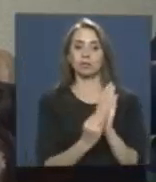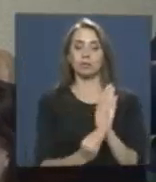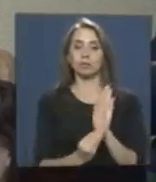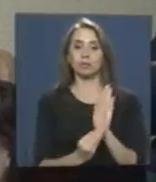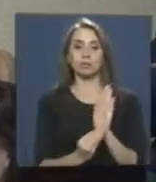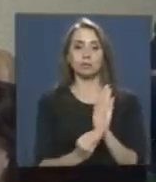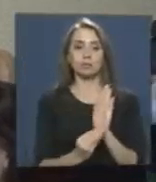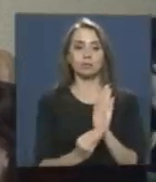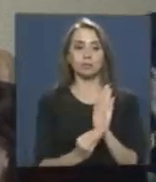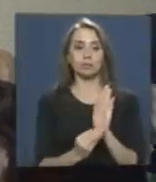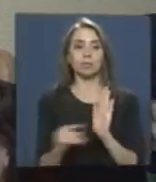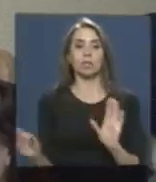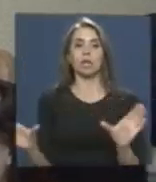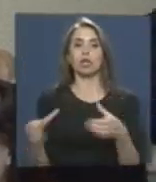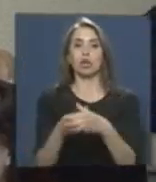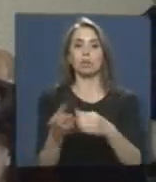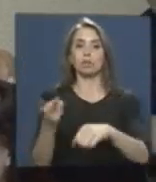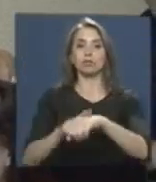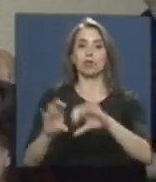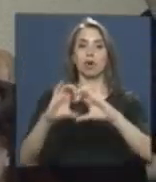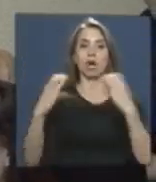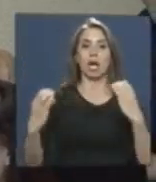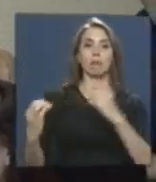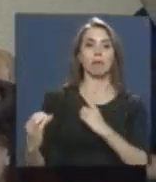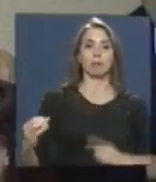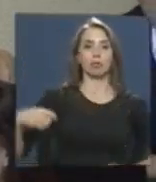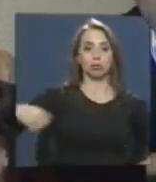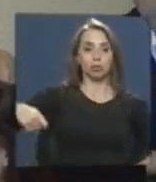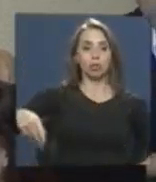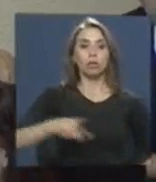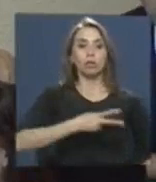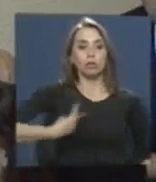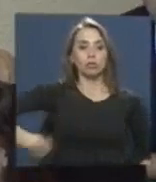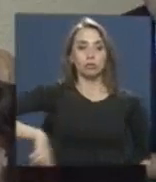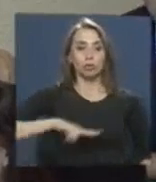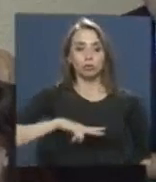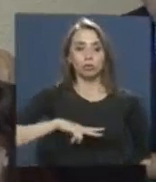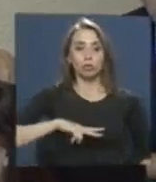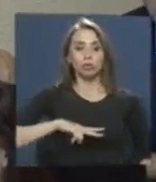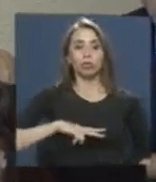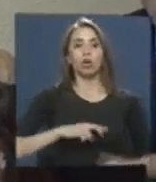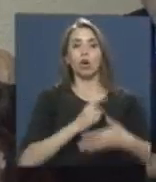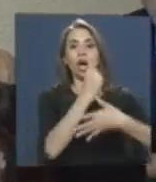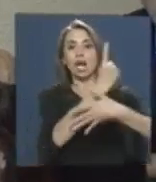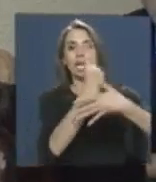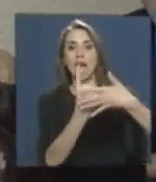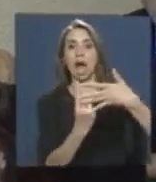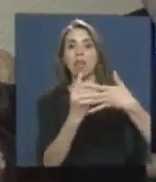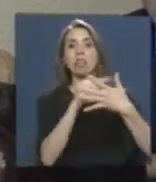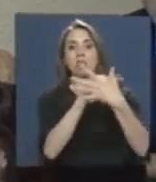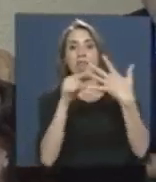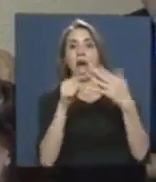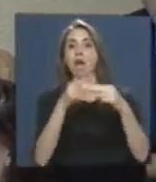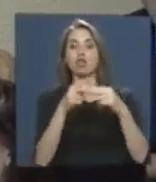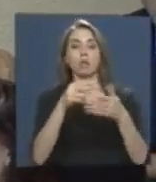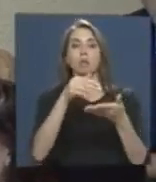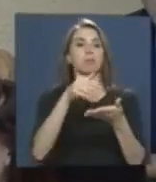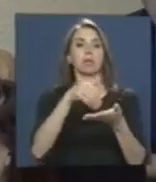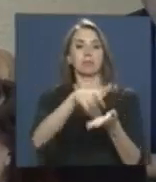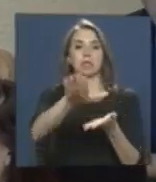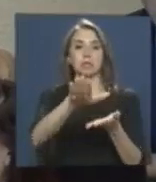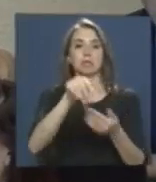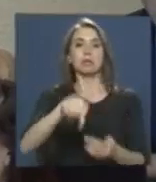por esta Comisión Bicameral. Y lo vamos a hacer en cada una de las nominaciones. Porque creemos que